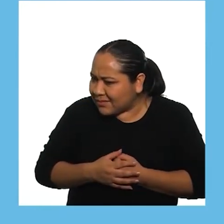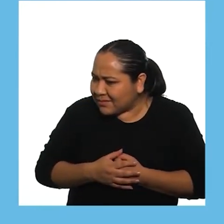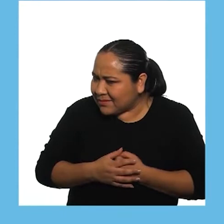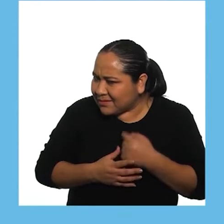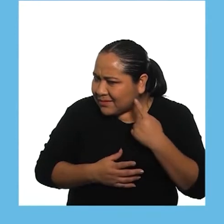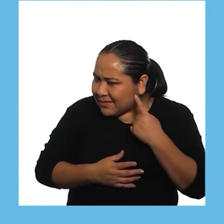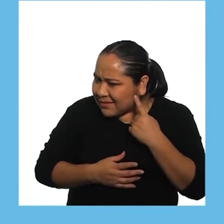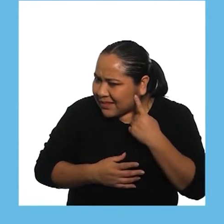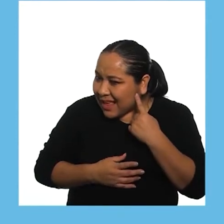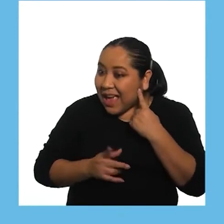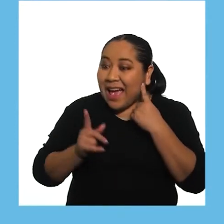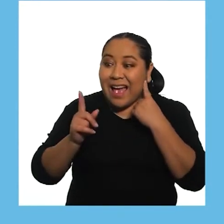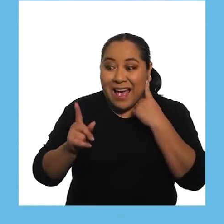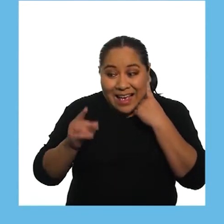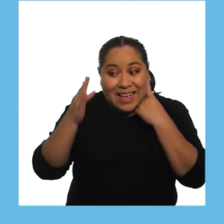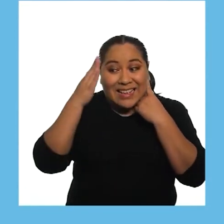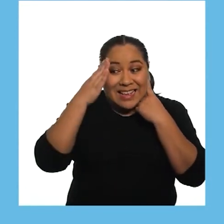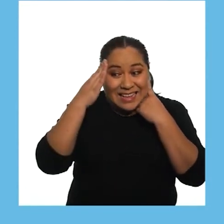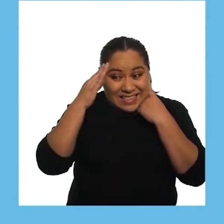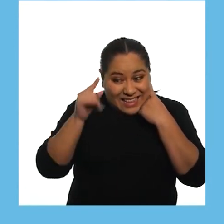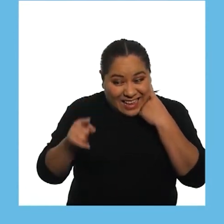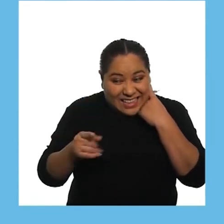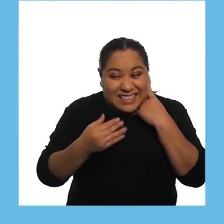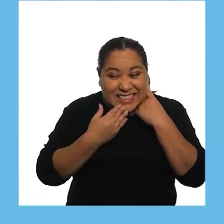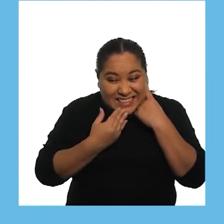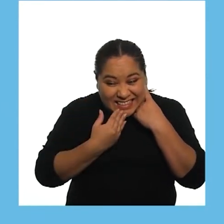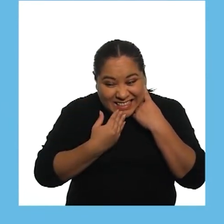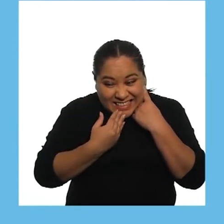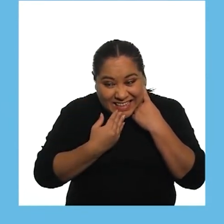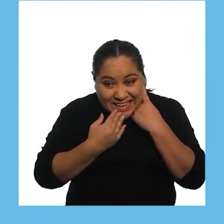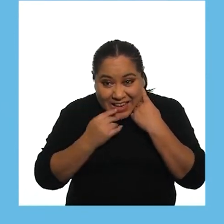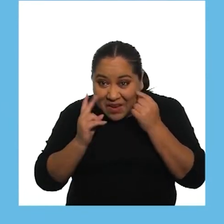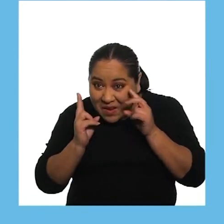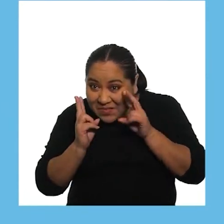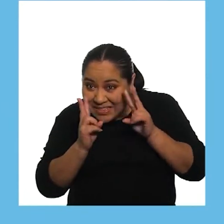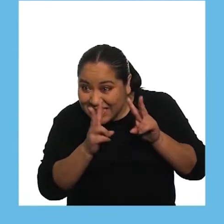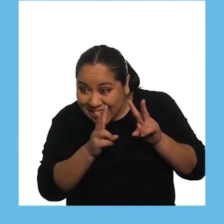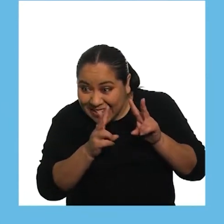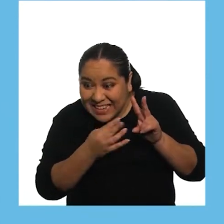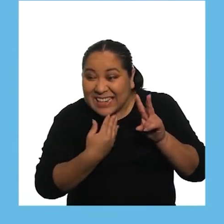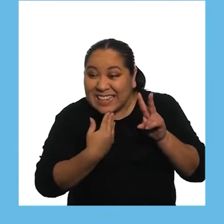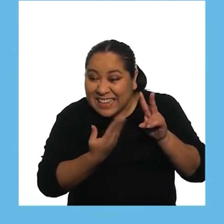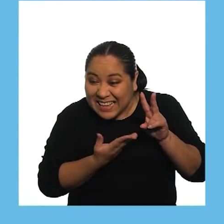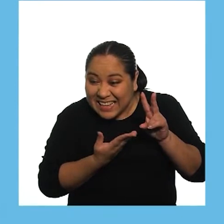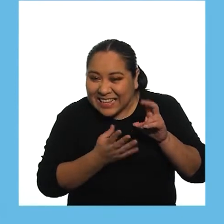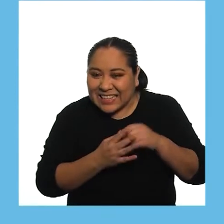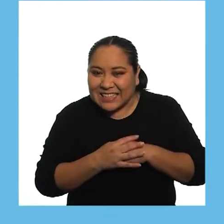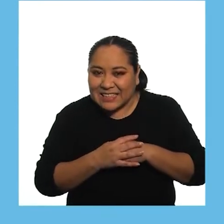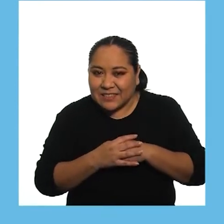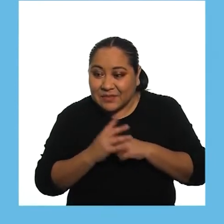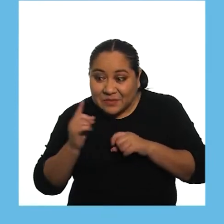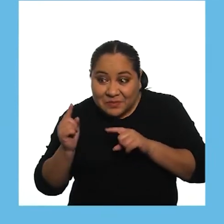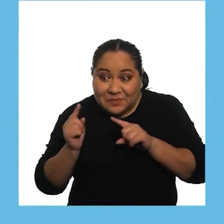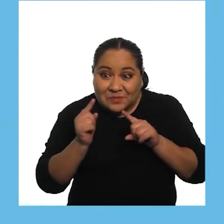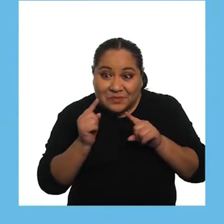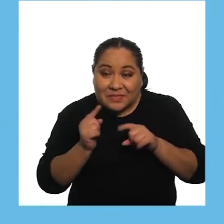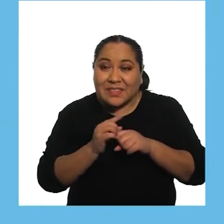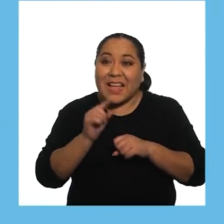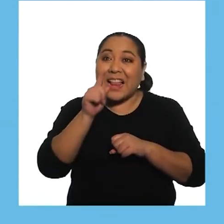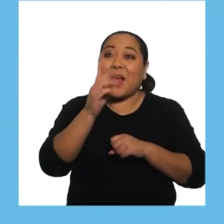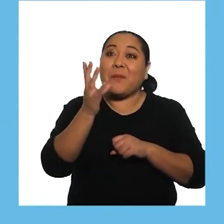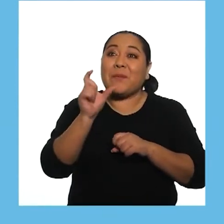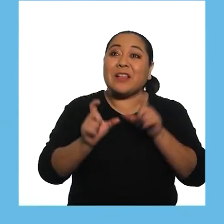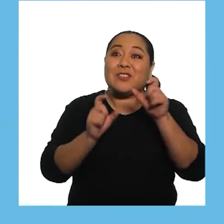dile Creo que ya sabes quién es Vamos a ver quién es Hazle